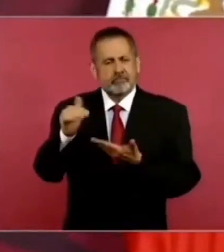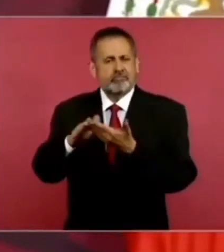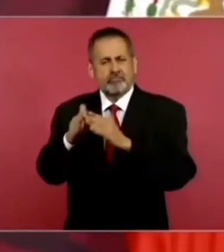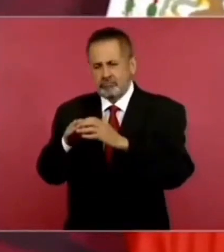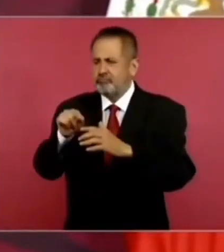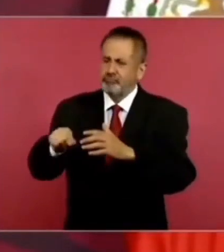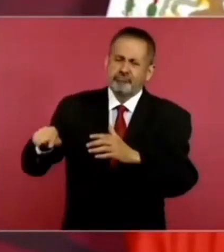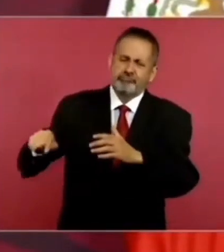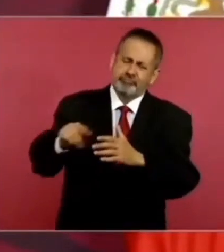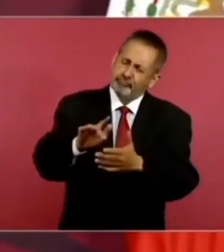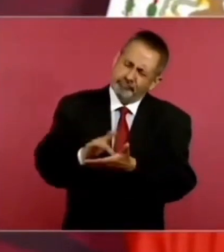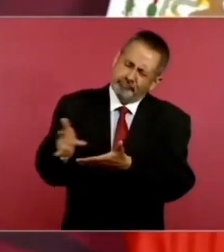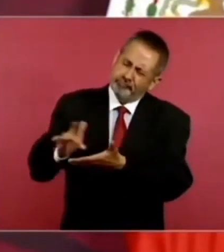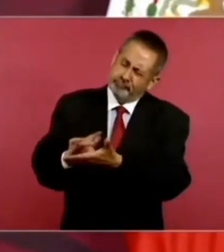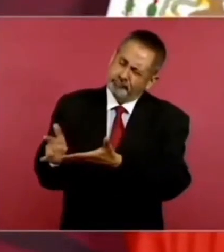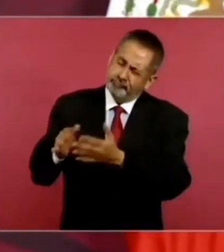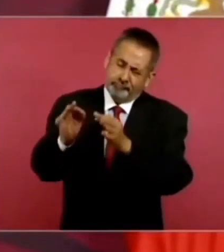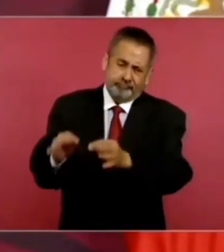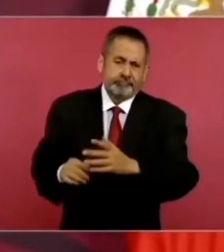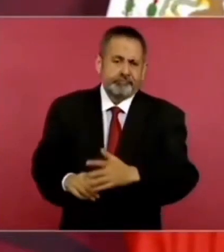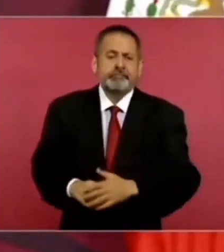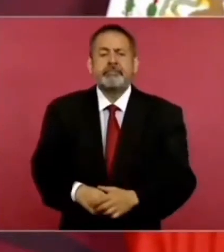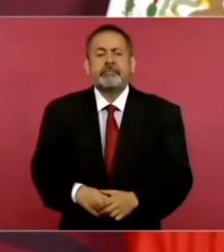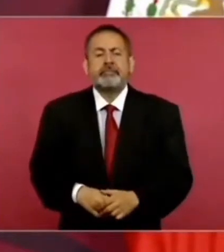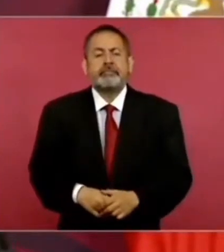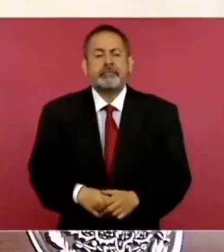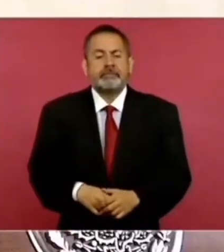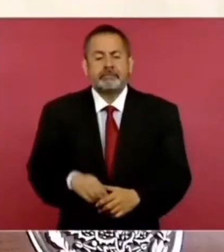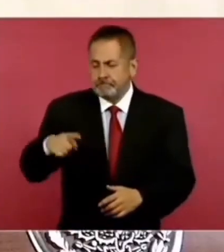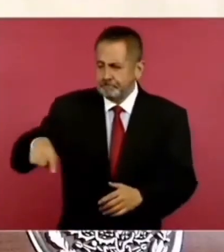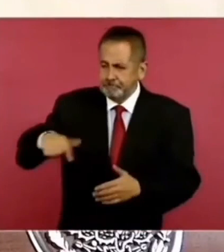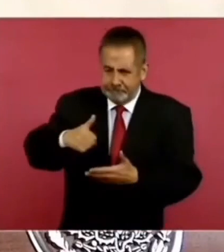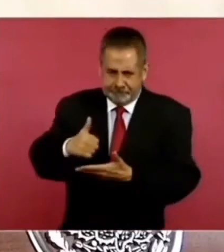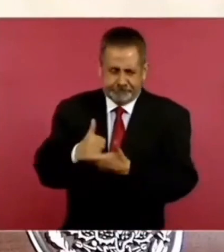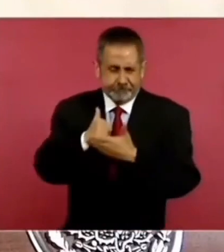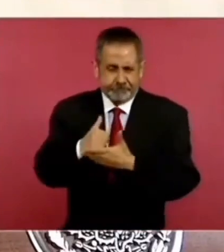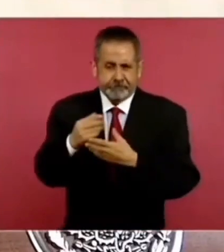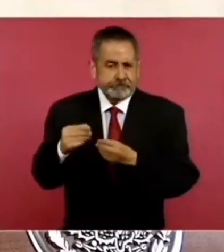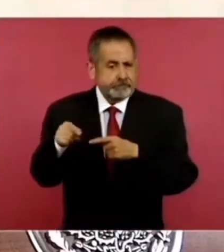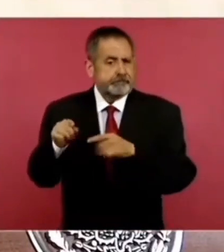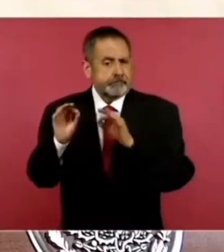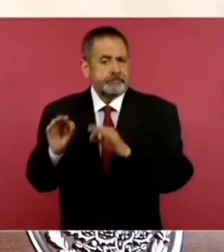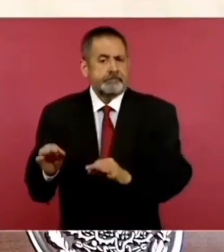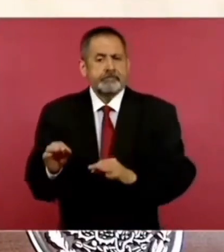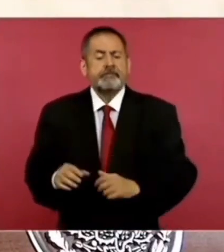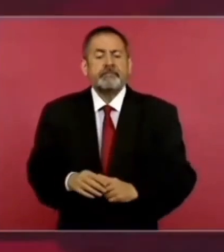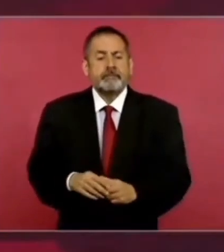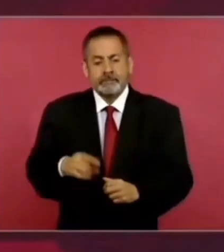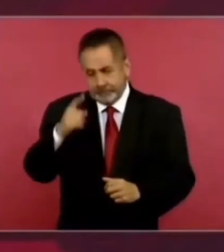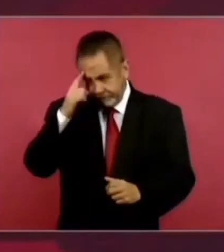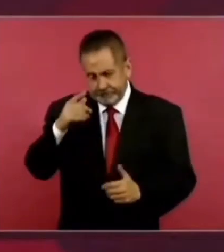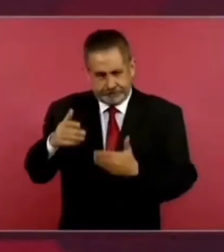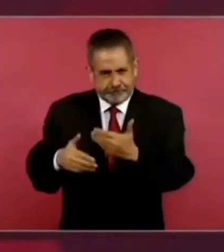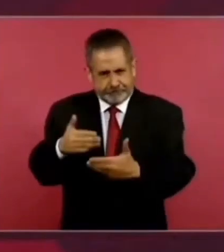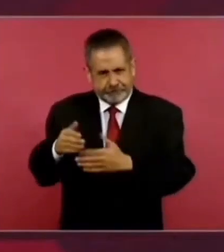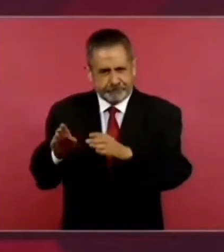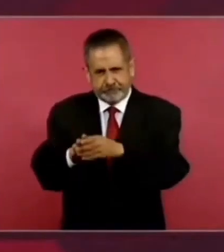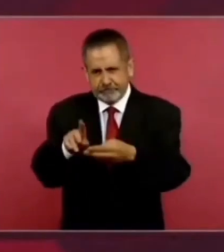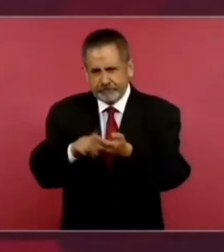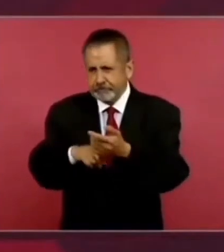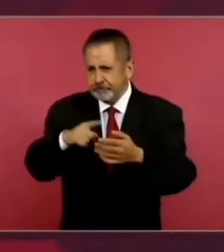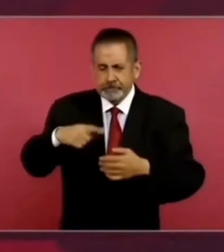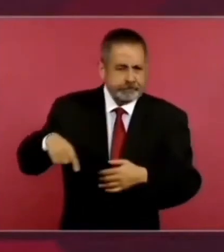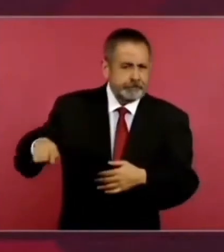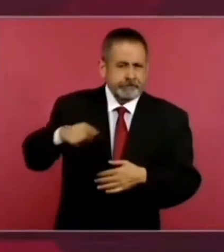que nos han ayudado para que se